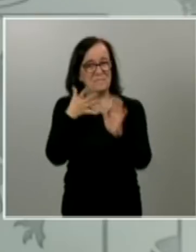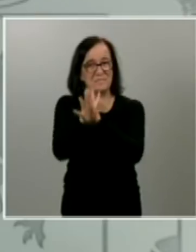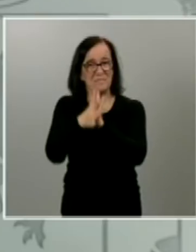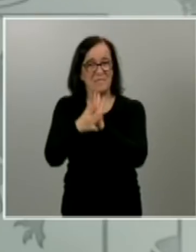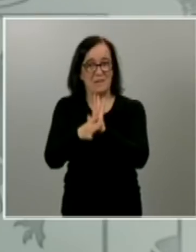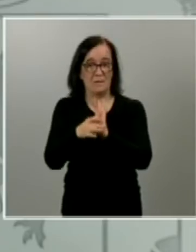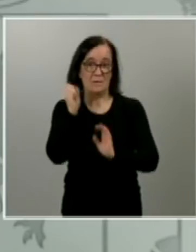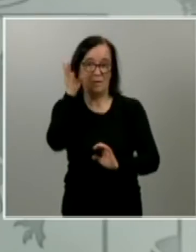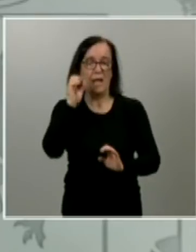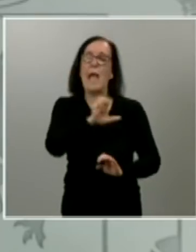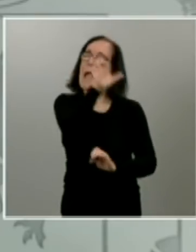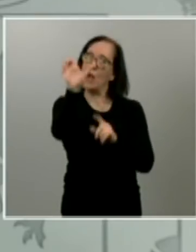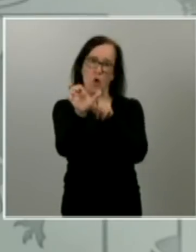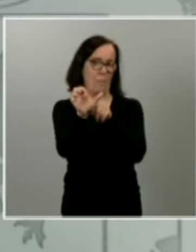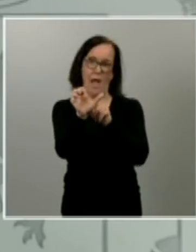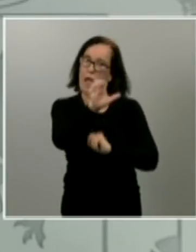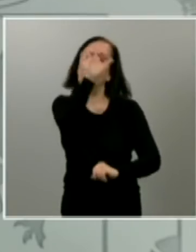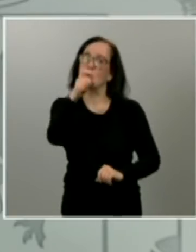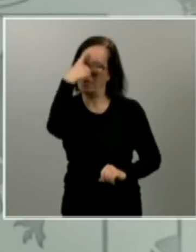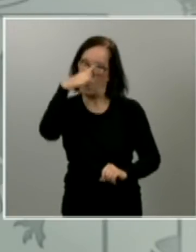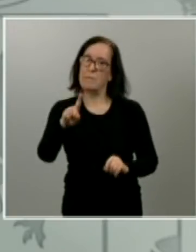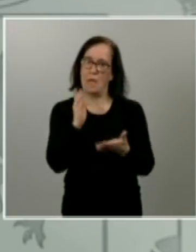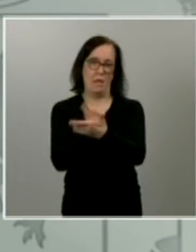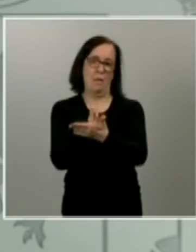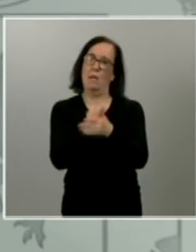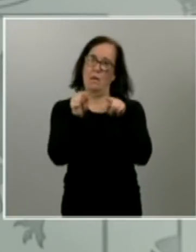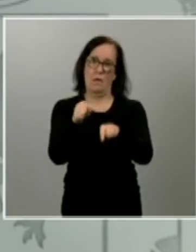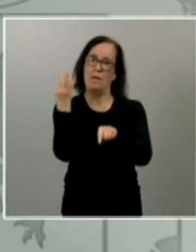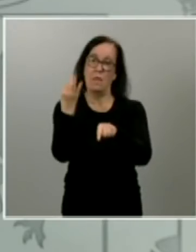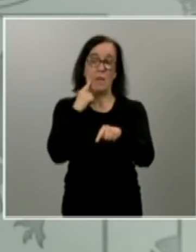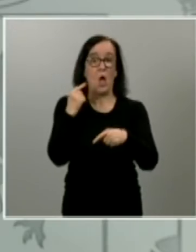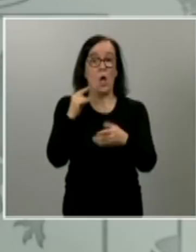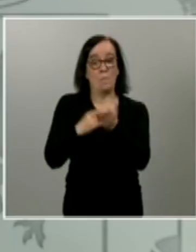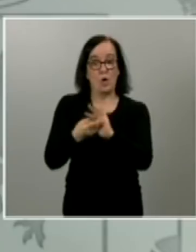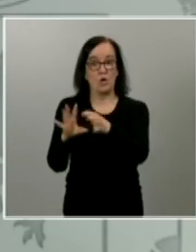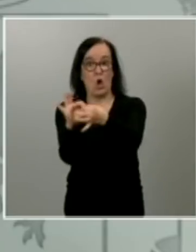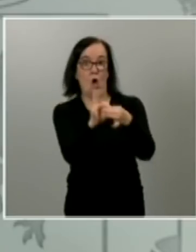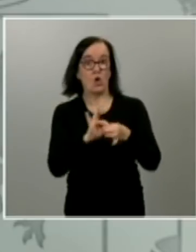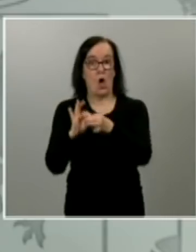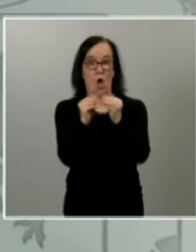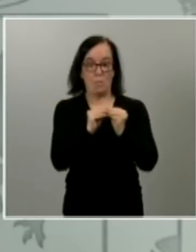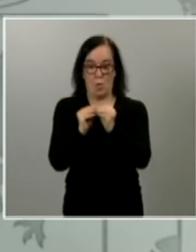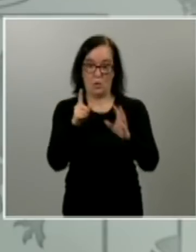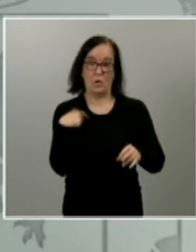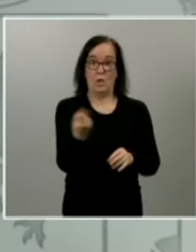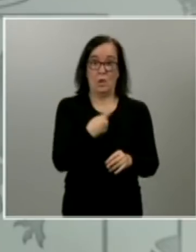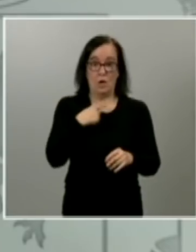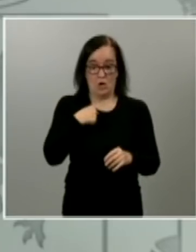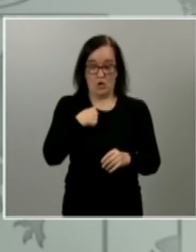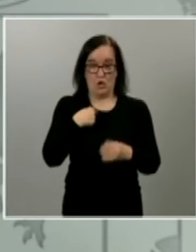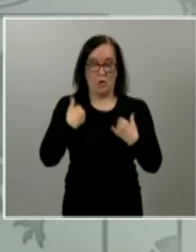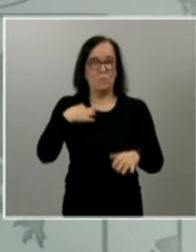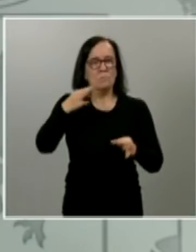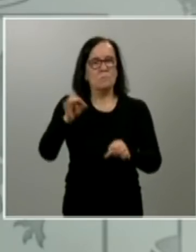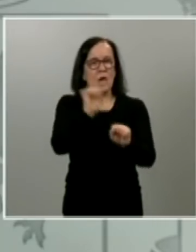Europa Europa sin duda alguna este proyecto común que yo personalmente he defendido siempre